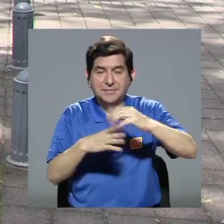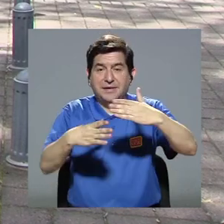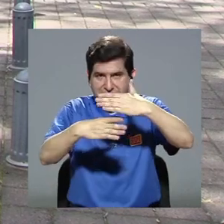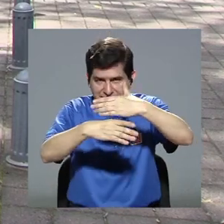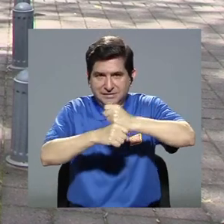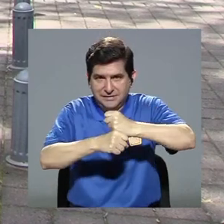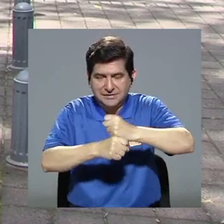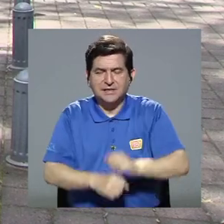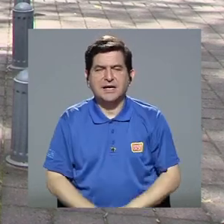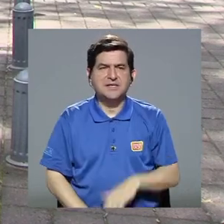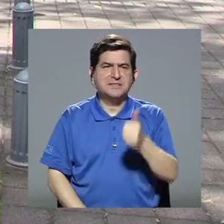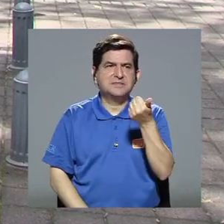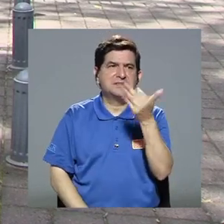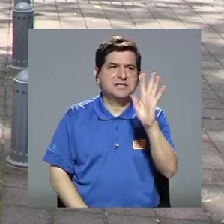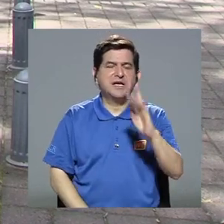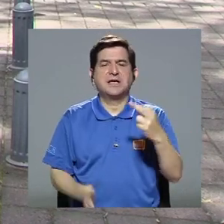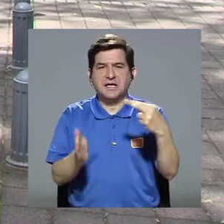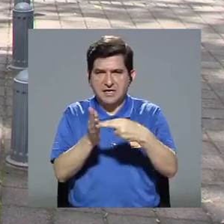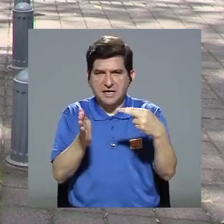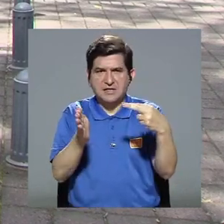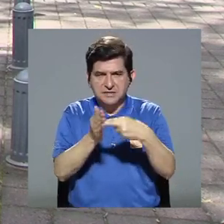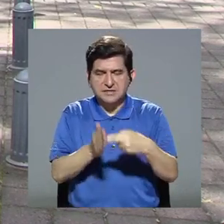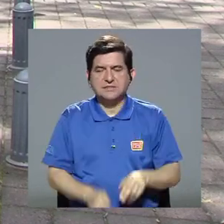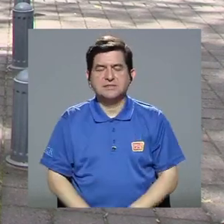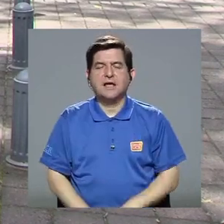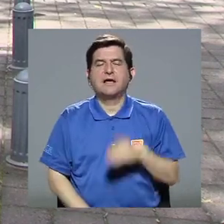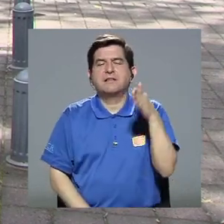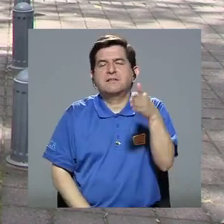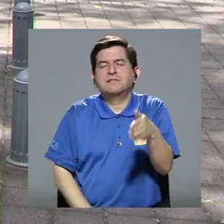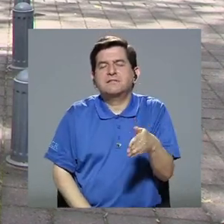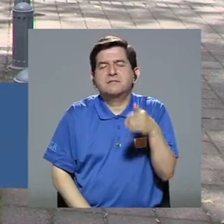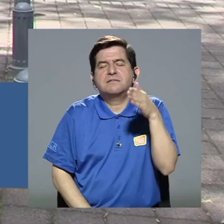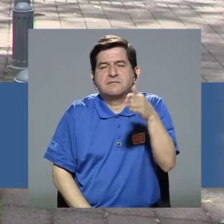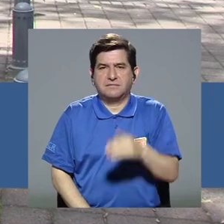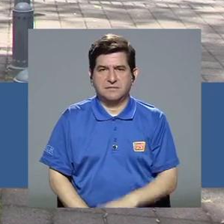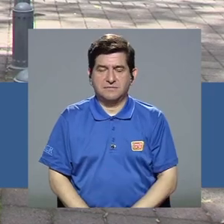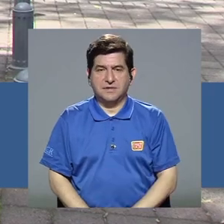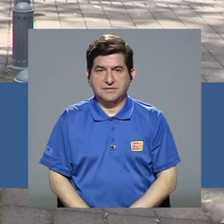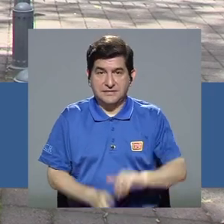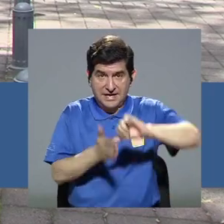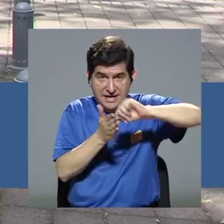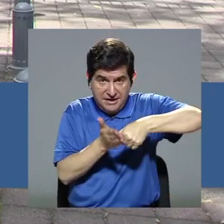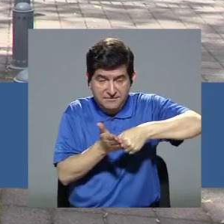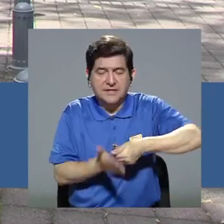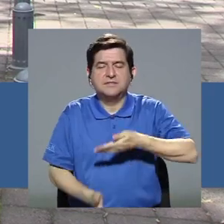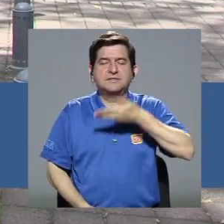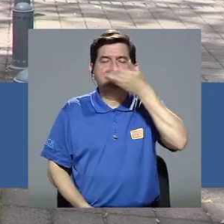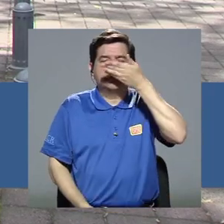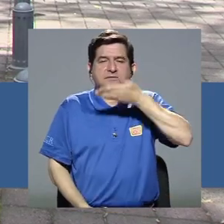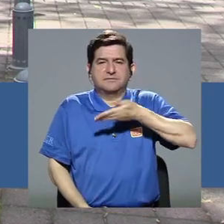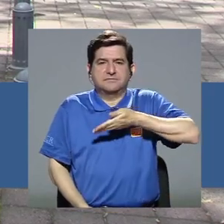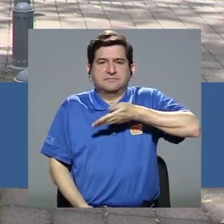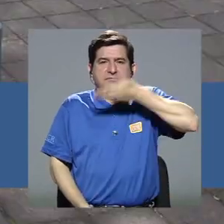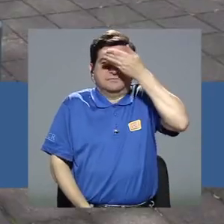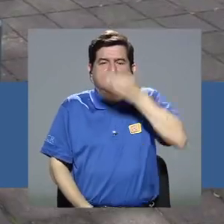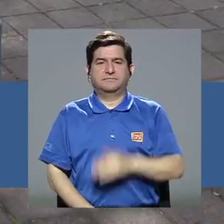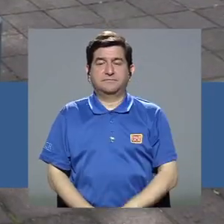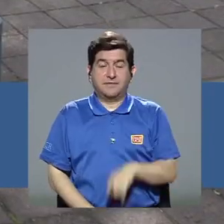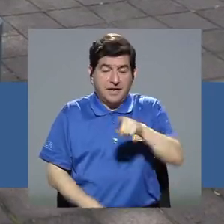ejercicio lo podemos realizar unas 15 repeticiones lentas, haciendo énfasis en la respiración también,